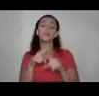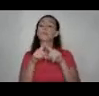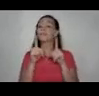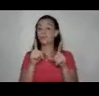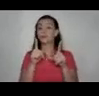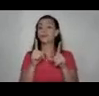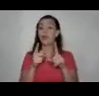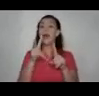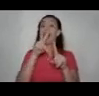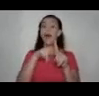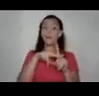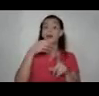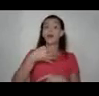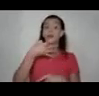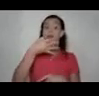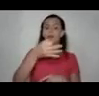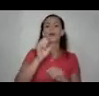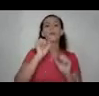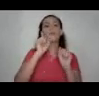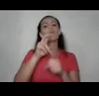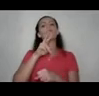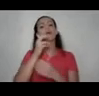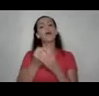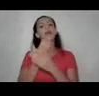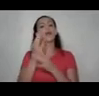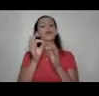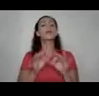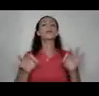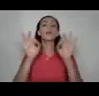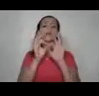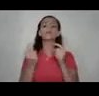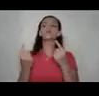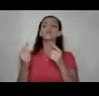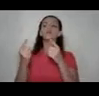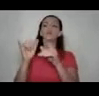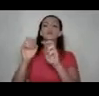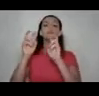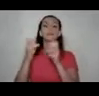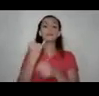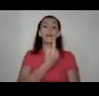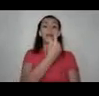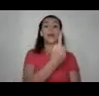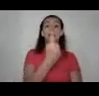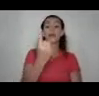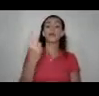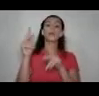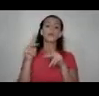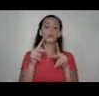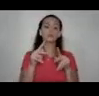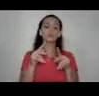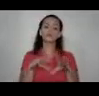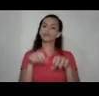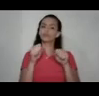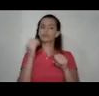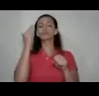implementarse en el día a día podemos realmente generar una importante incidencia en este tema si cada una y cada una lo tomáramos en